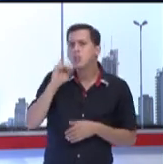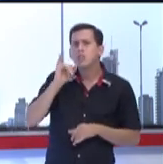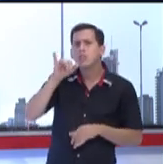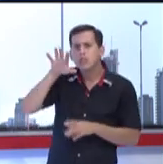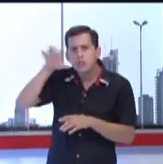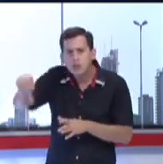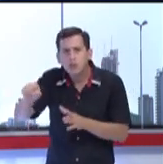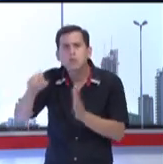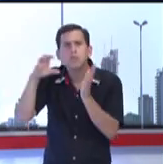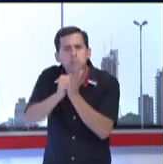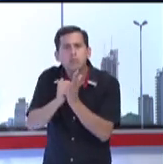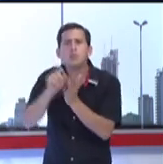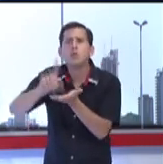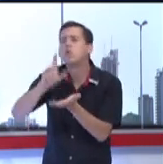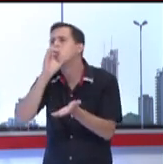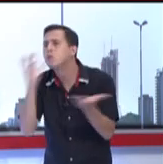participar de ellos.